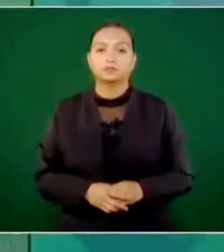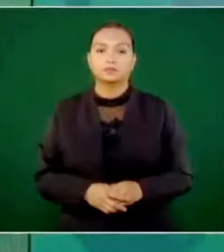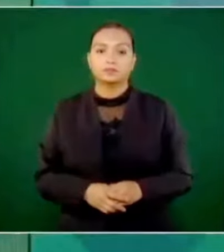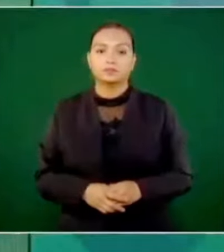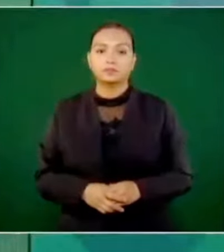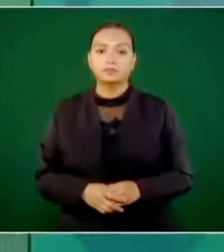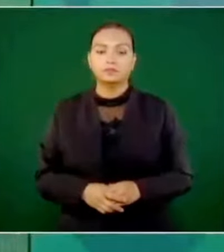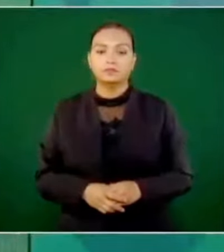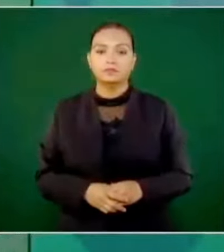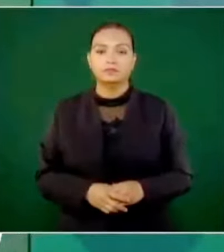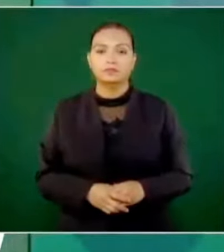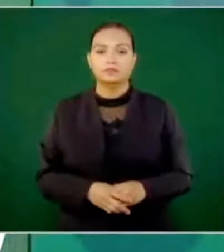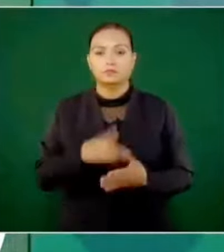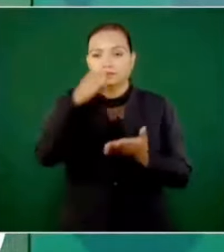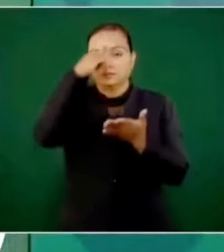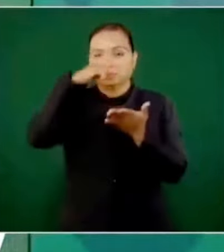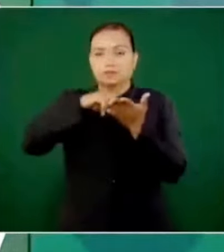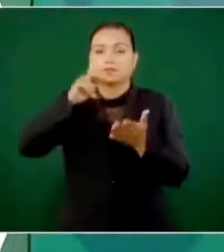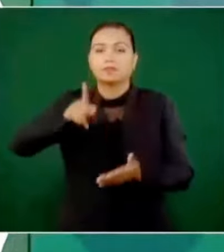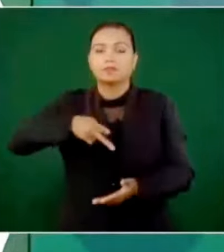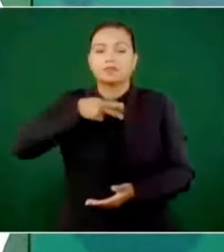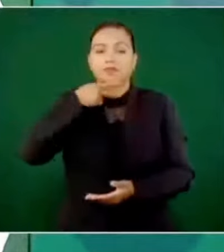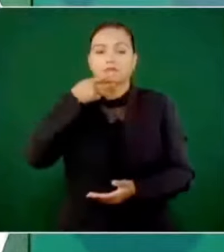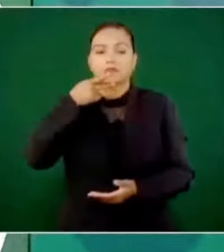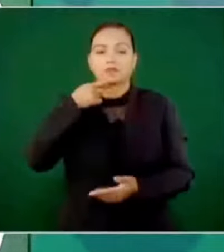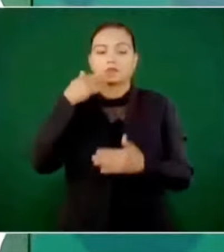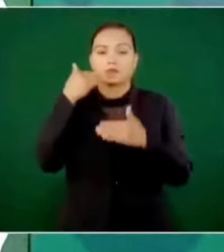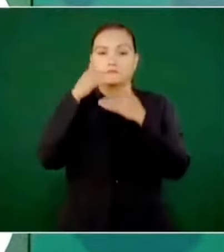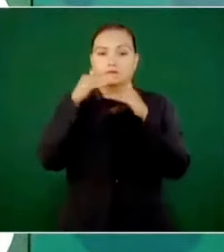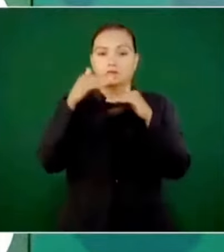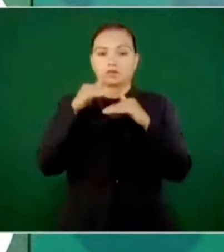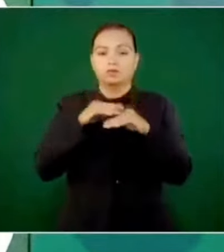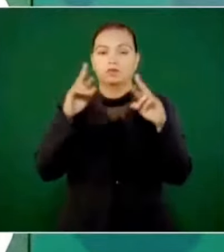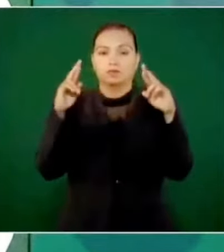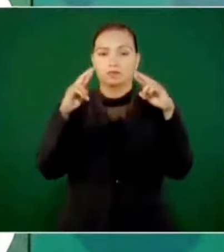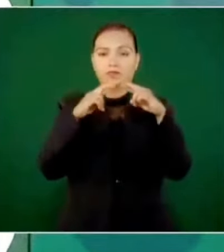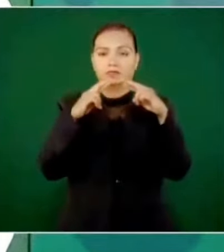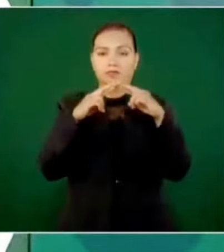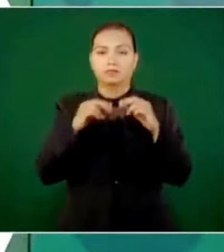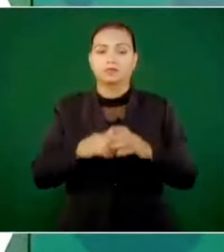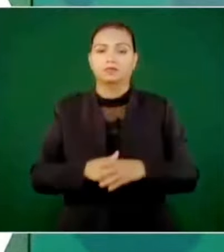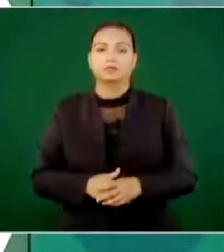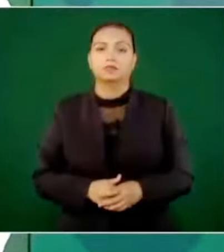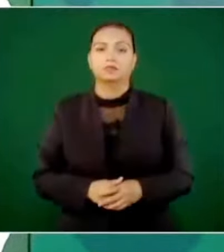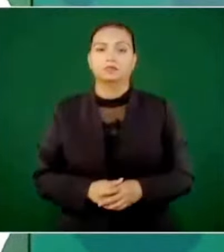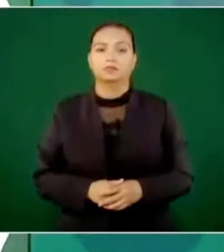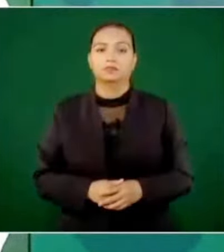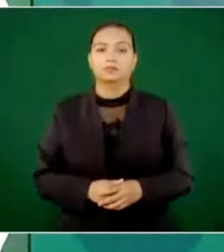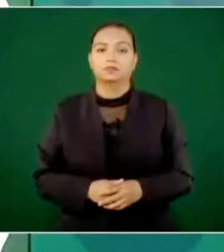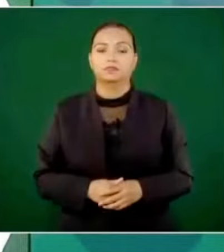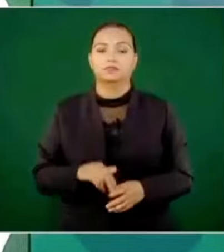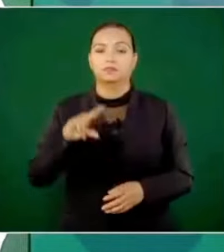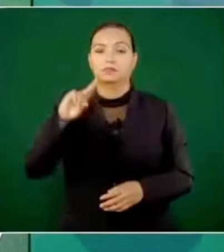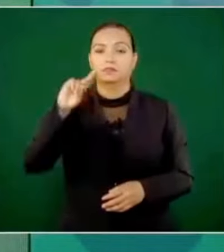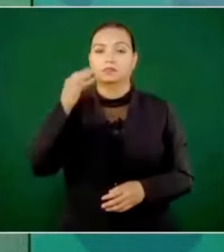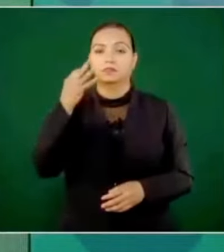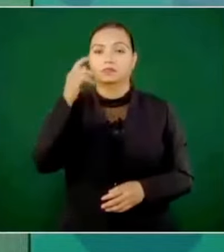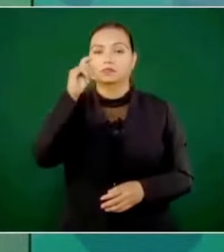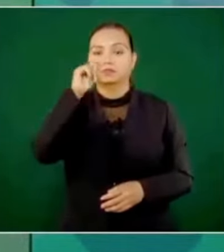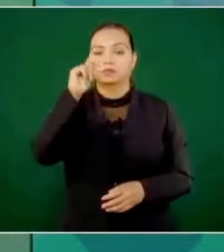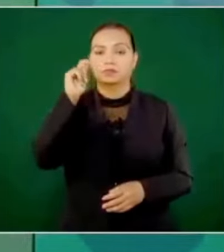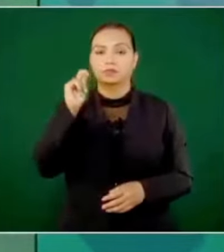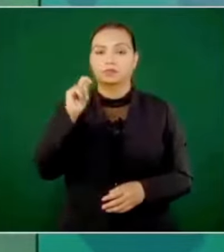creo que la pregunta sobre religión, el 83%